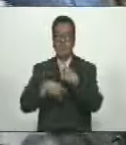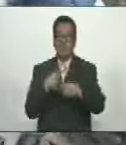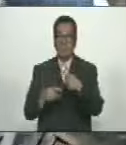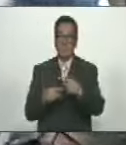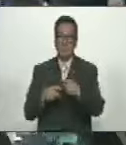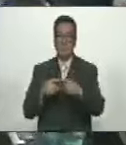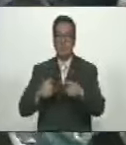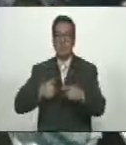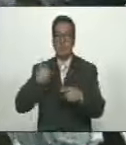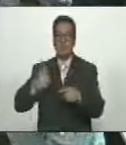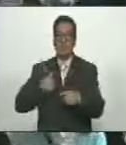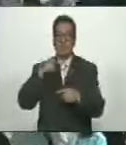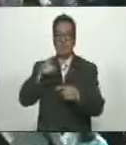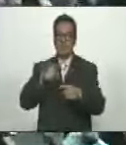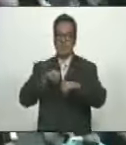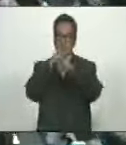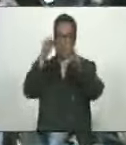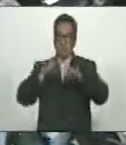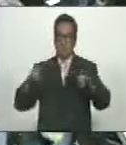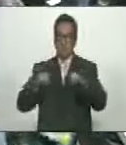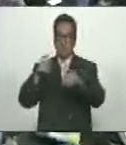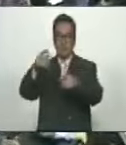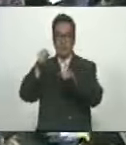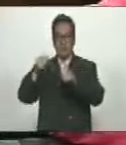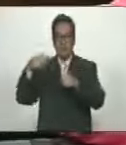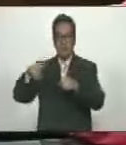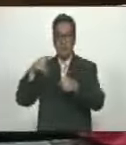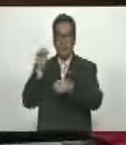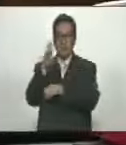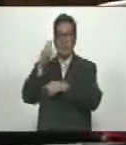Provechoso Y Feliz Vaya De